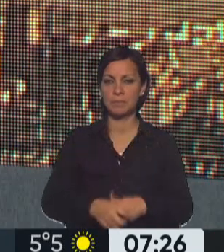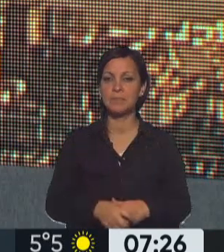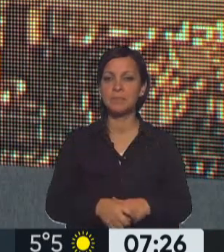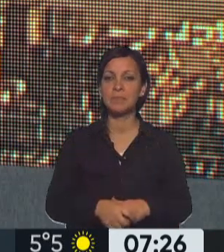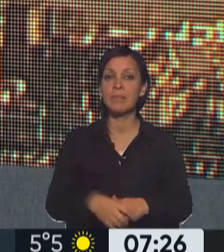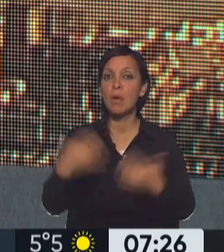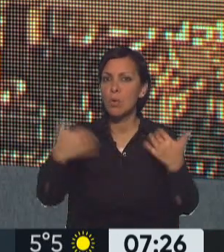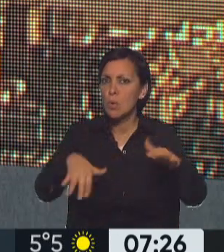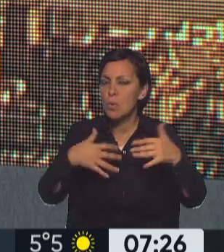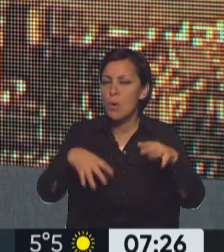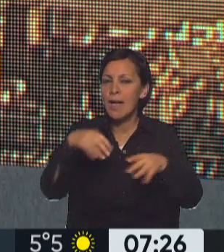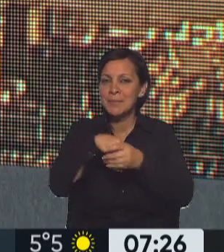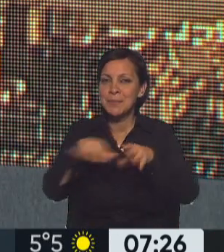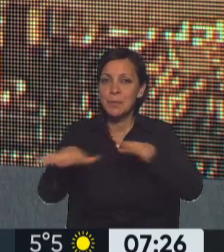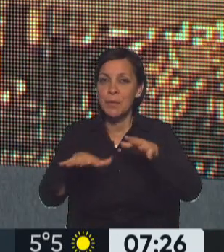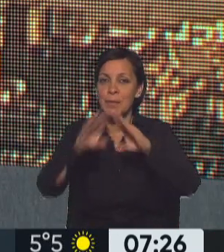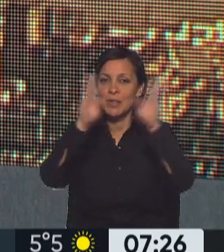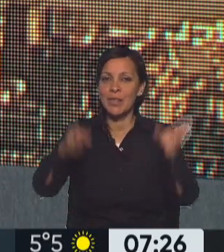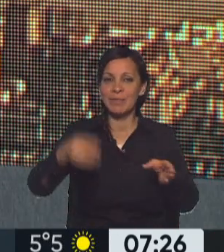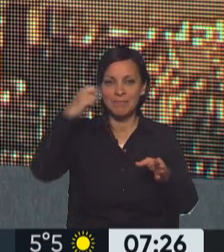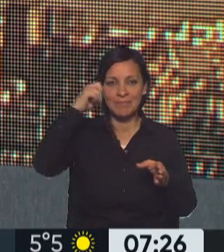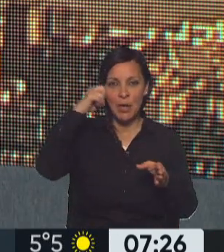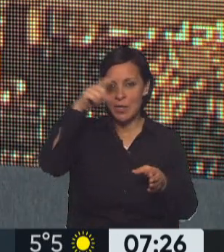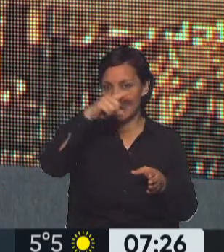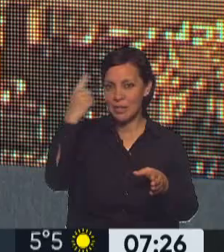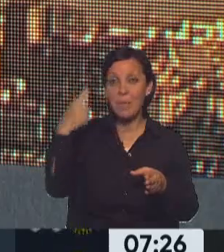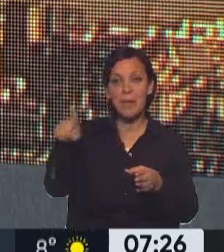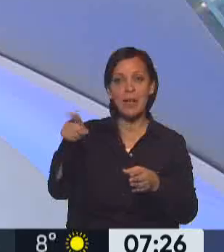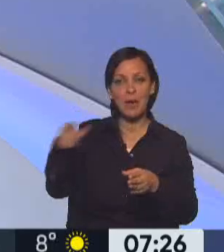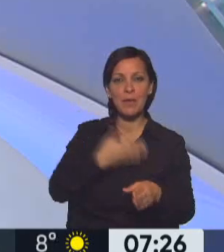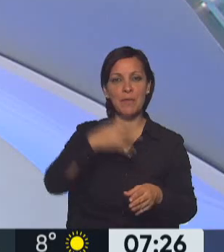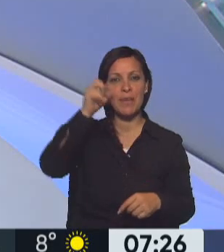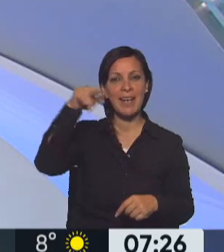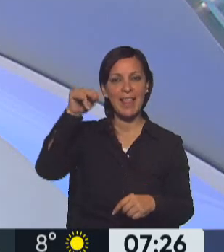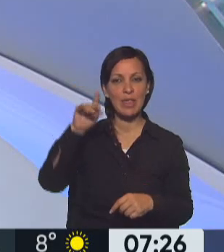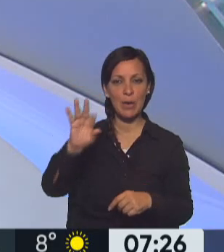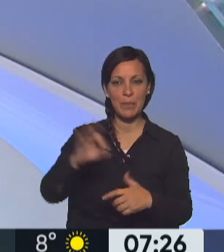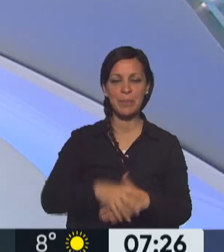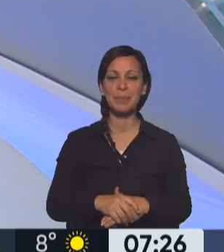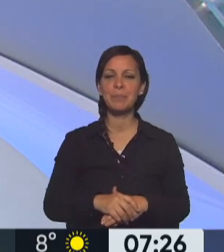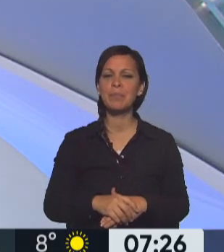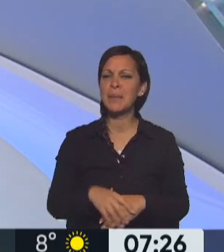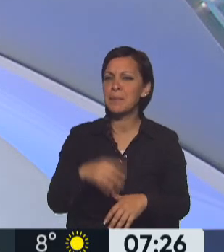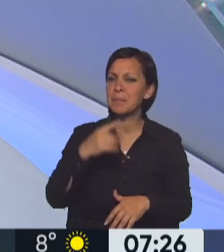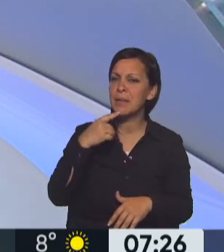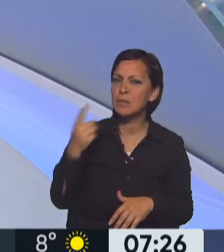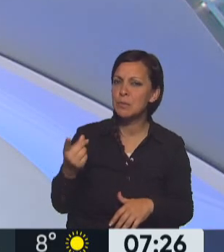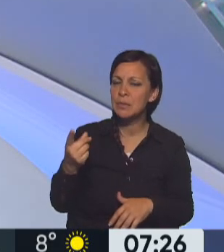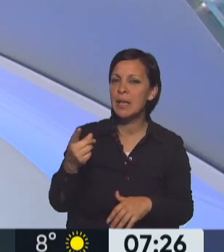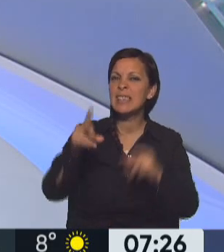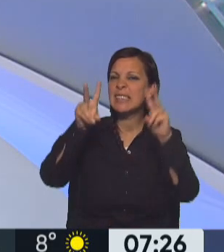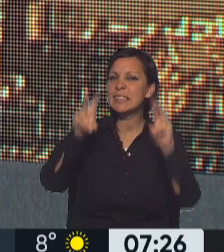Intensa actividad en el Congreso de la Nación, pero con Fernando Fraquelli, a quien ya mismo estamos saludando. tal Fer? Muy buen día. Silvia, buen día. El tema del Mundial